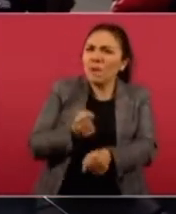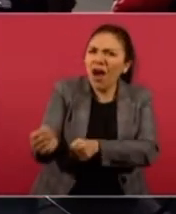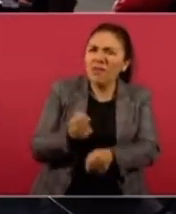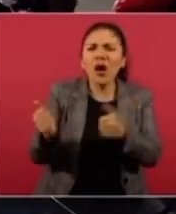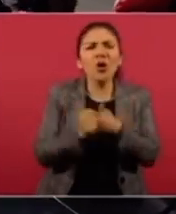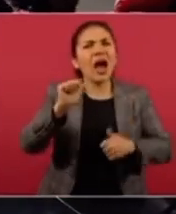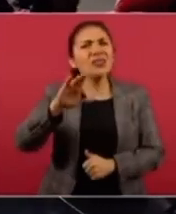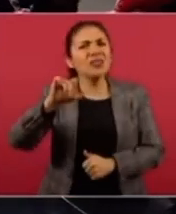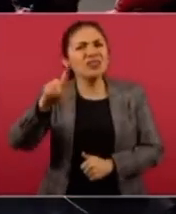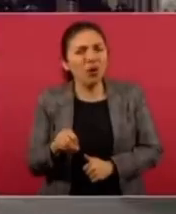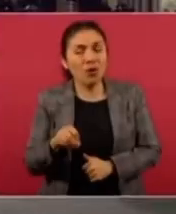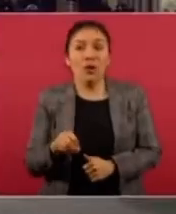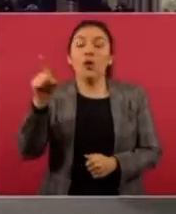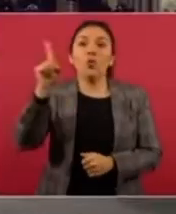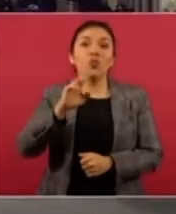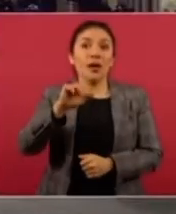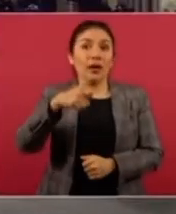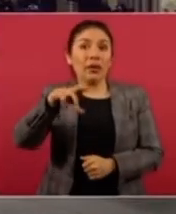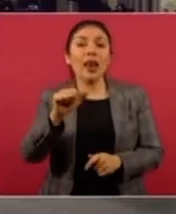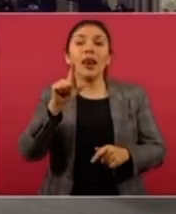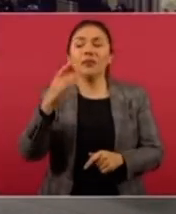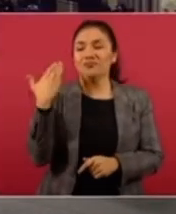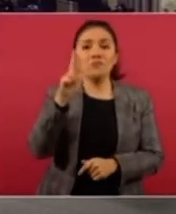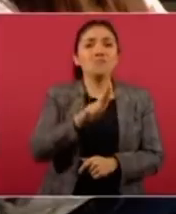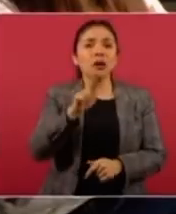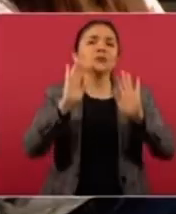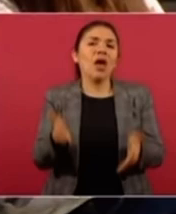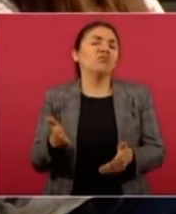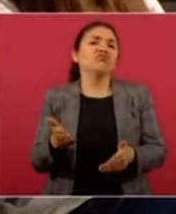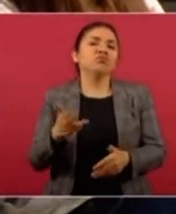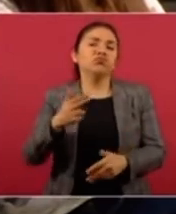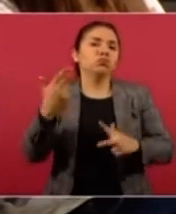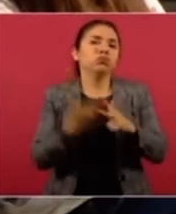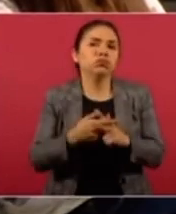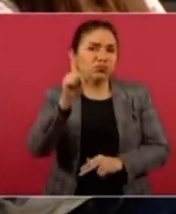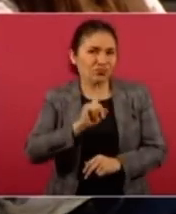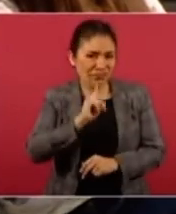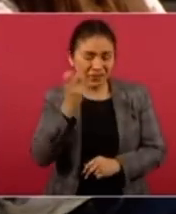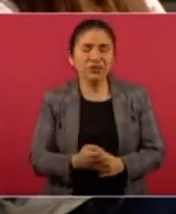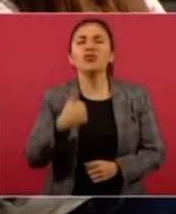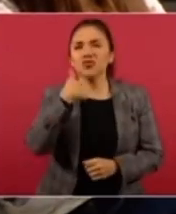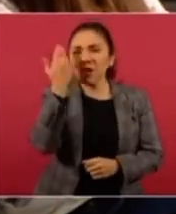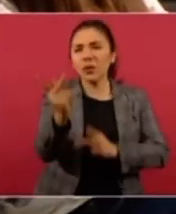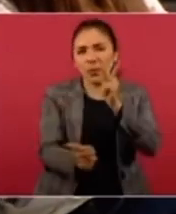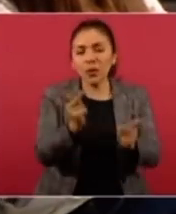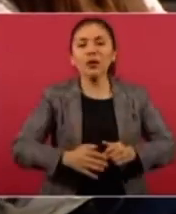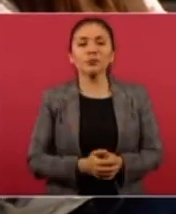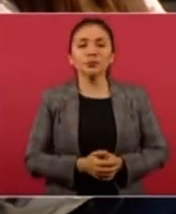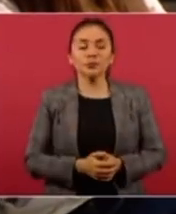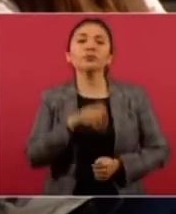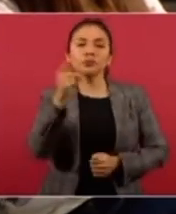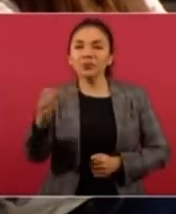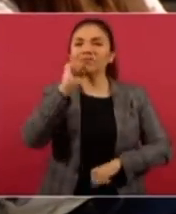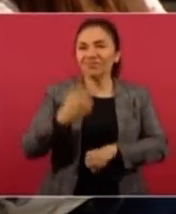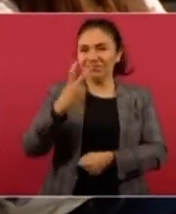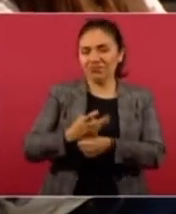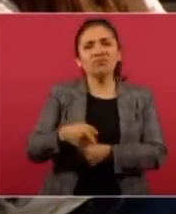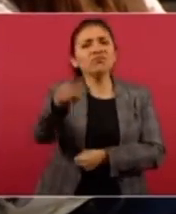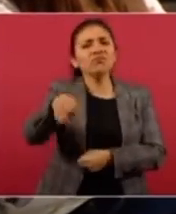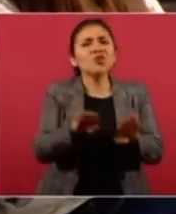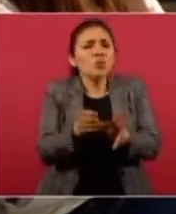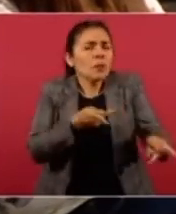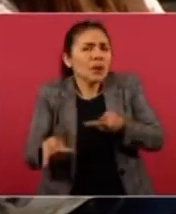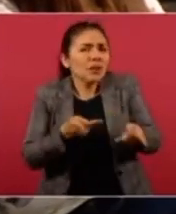ataques con ácido. Pero bueno, lo Raquel Padilla se convirtió en un caso de feminicidio. Yo le quiero preguntar al presidente y también al subsecretario, ¿cuál es la estrategia